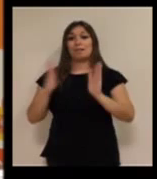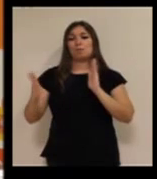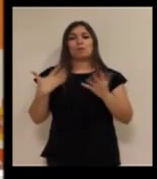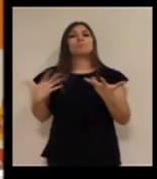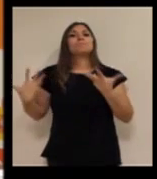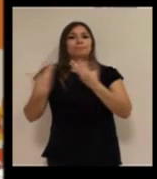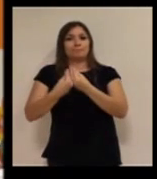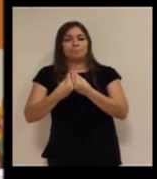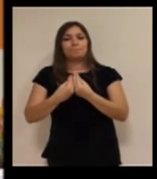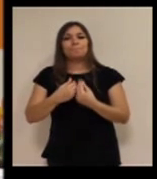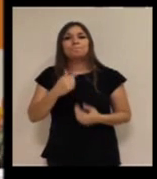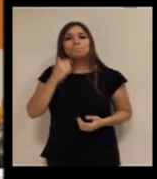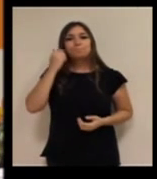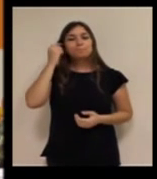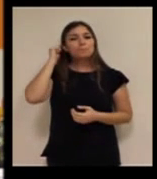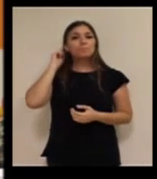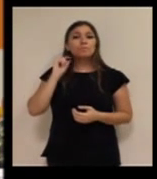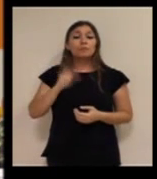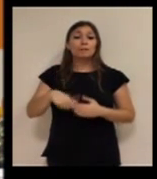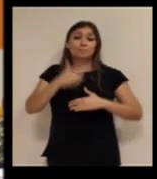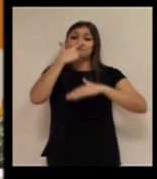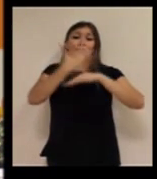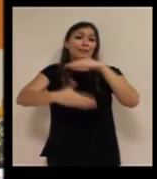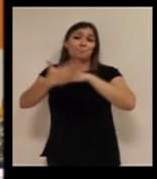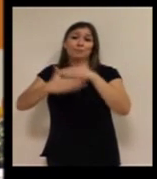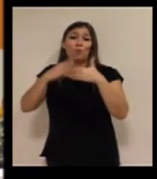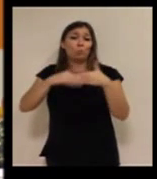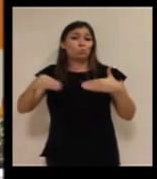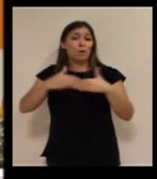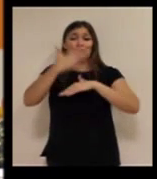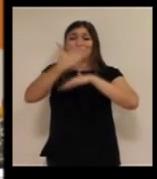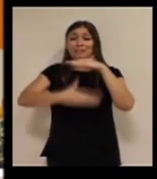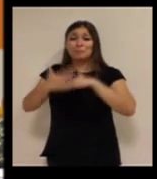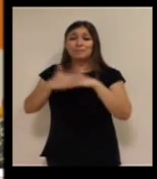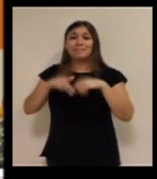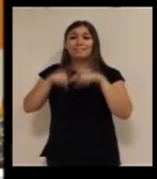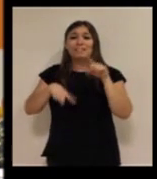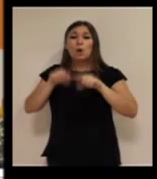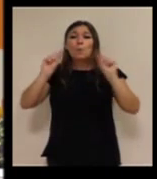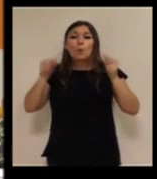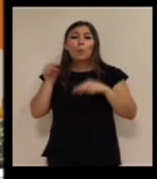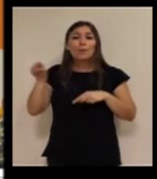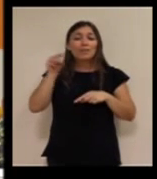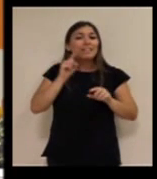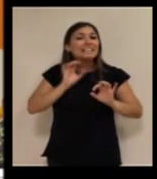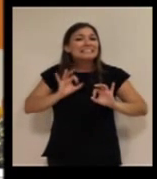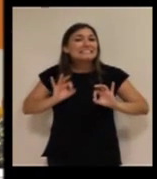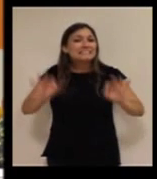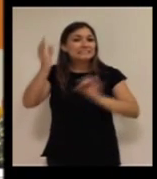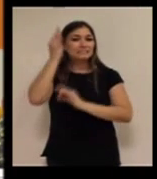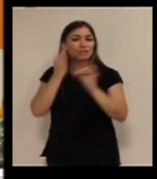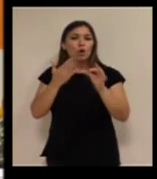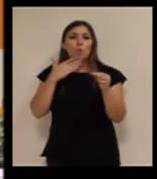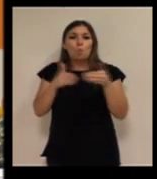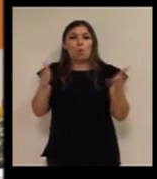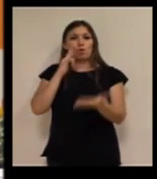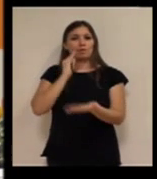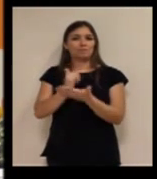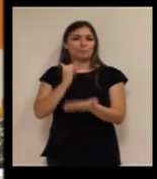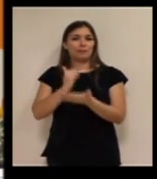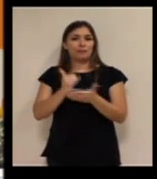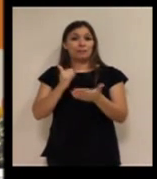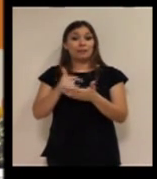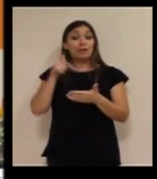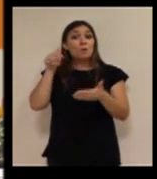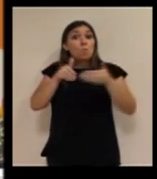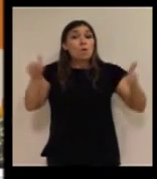momento, con un número muy limitado de usuarios en unas provincias concretas, con una experiencia piloto. Para nosotros fue la primera